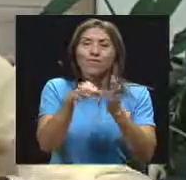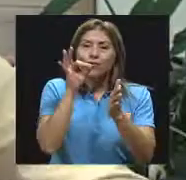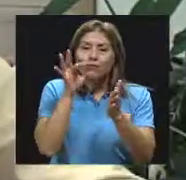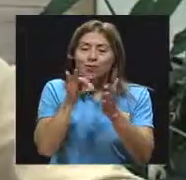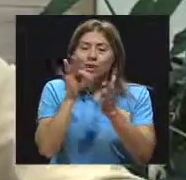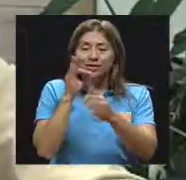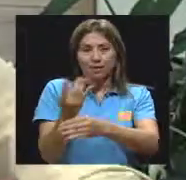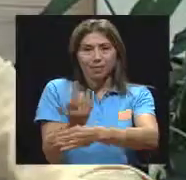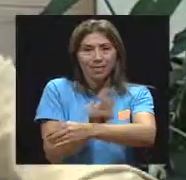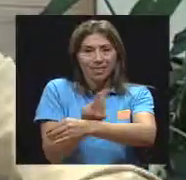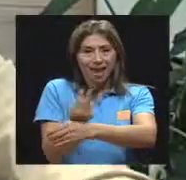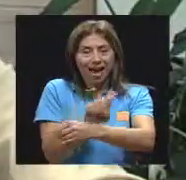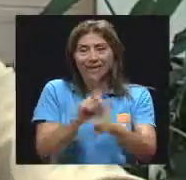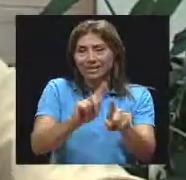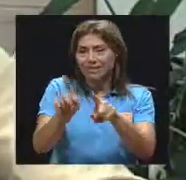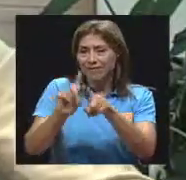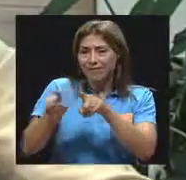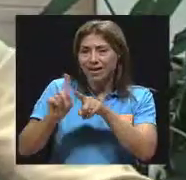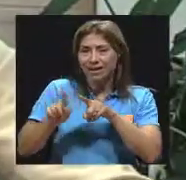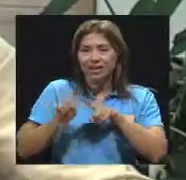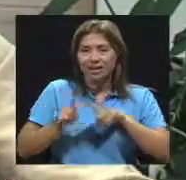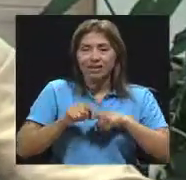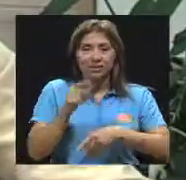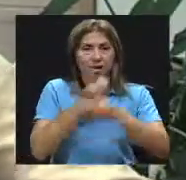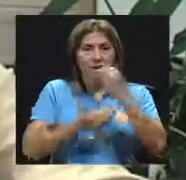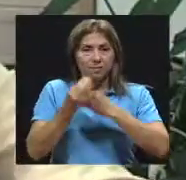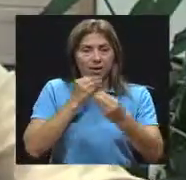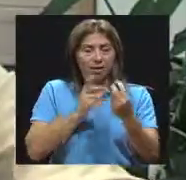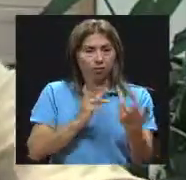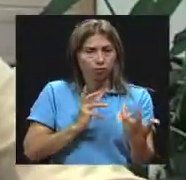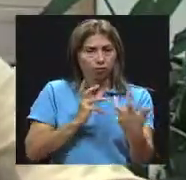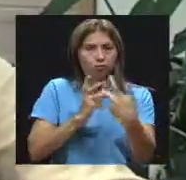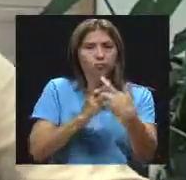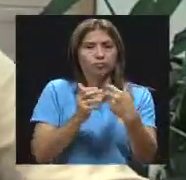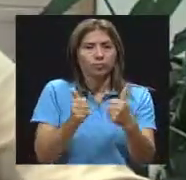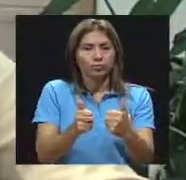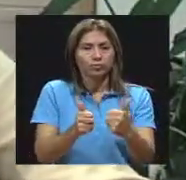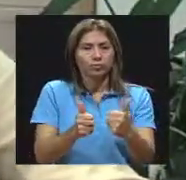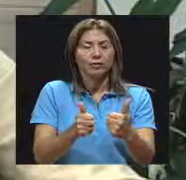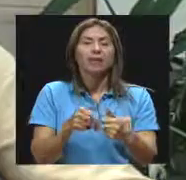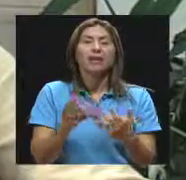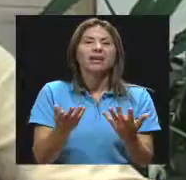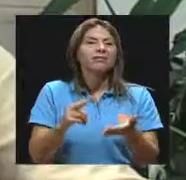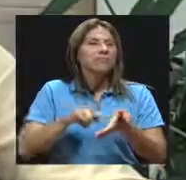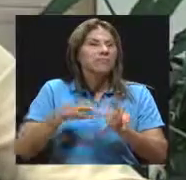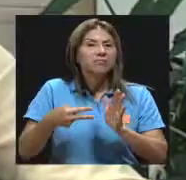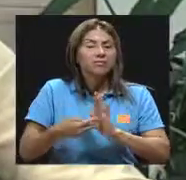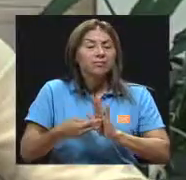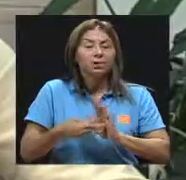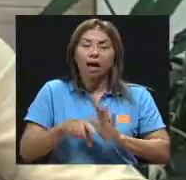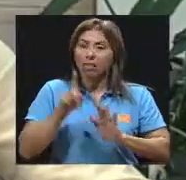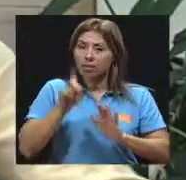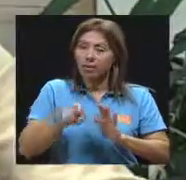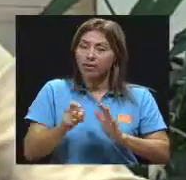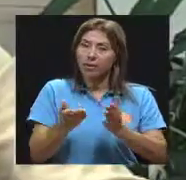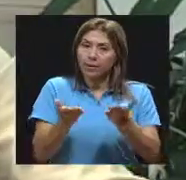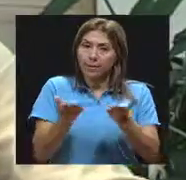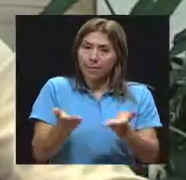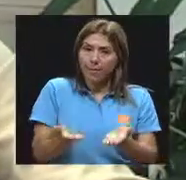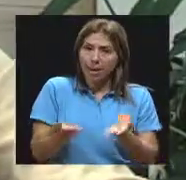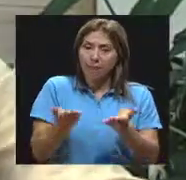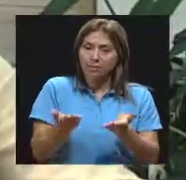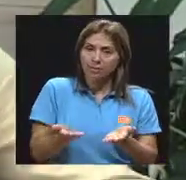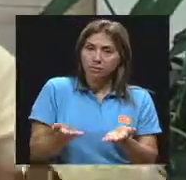cantidades acordes y adecuadas a su estado nutricional. ¿A qué nos referimos con eso? Pues a que tenga un peso adecuado para